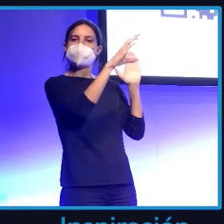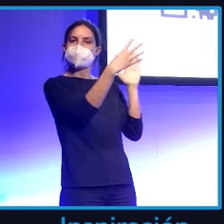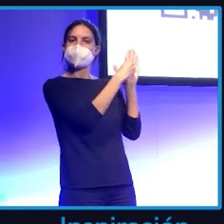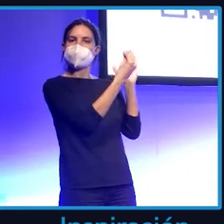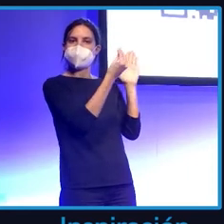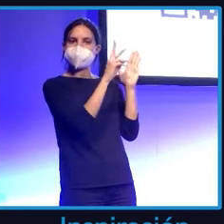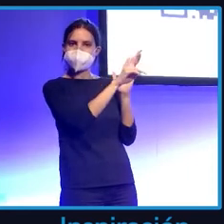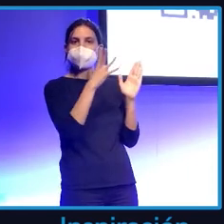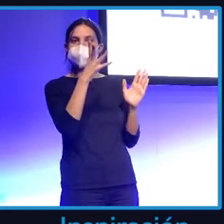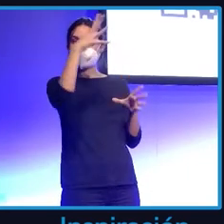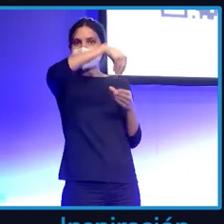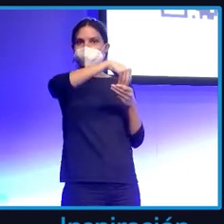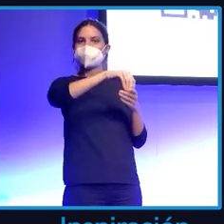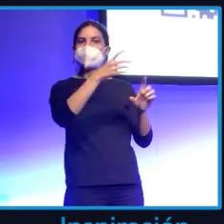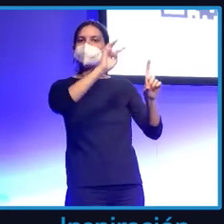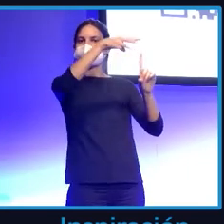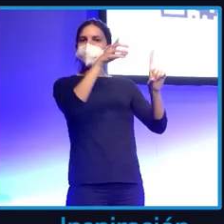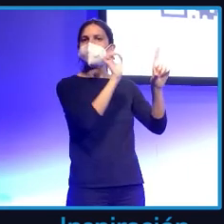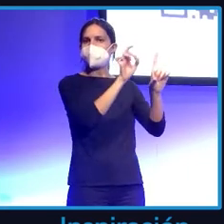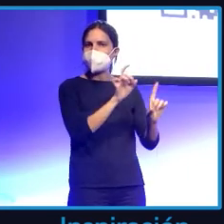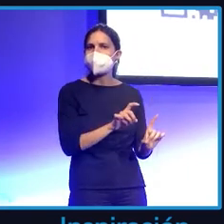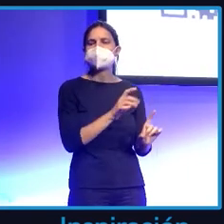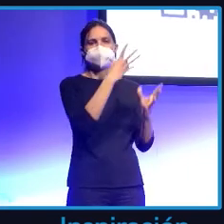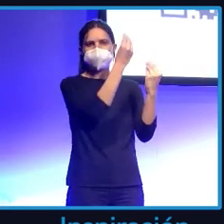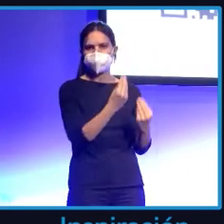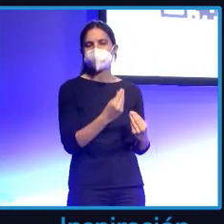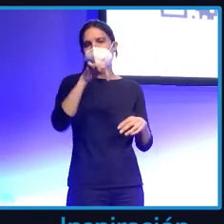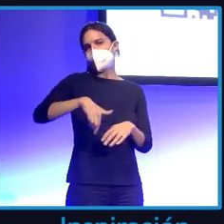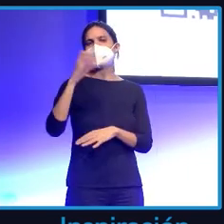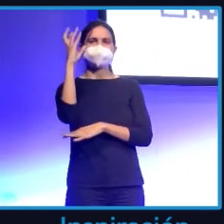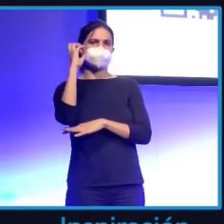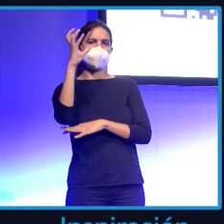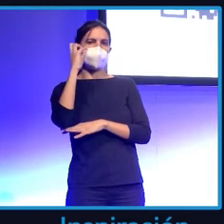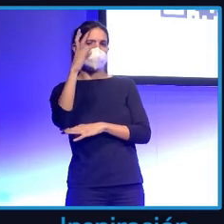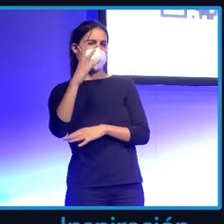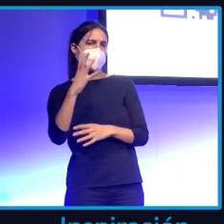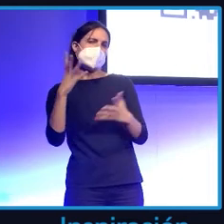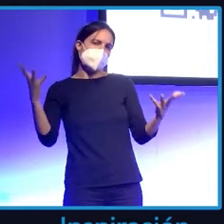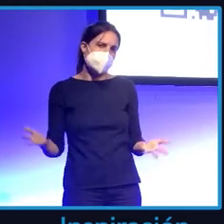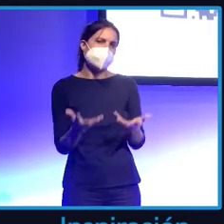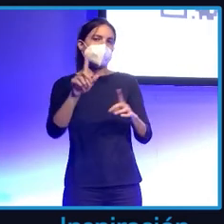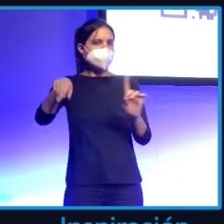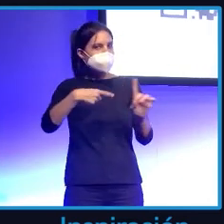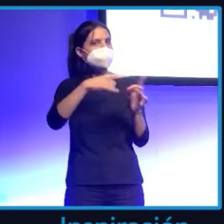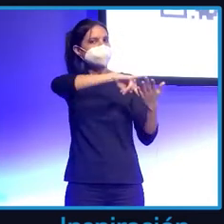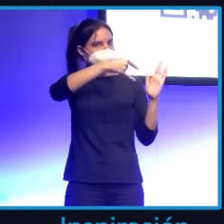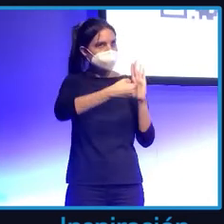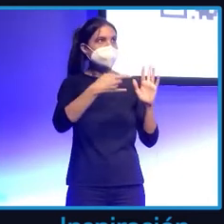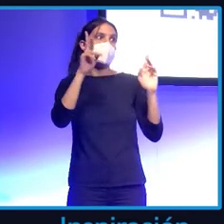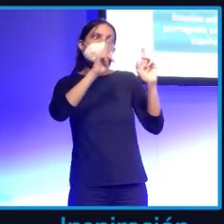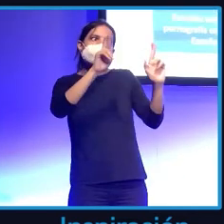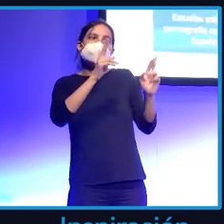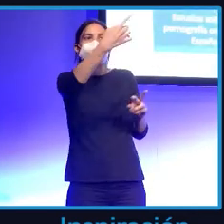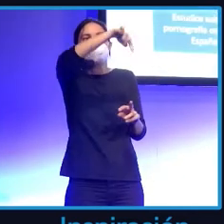aplicaciones. Es una charla amena y es una charla muy técnica. Espero no aburriros y que sea un poco divertida, ¿vale?